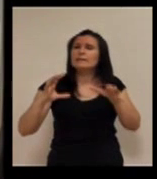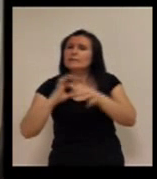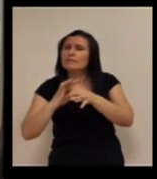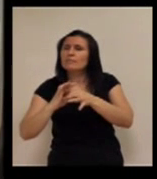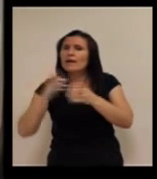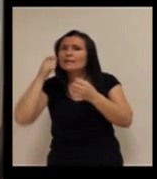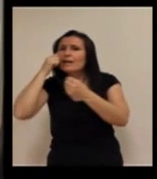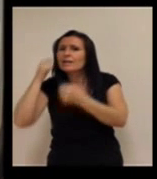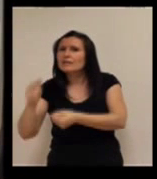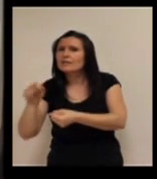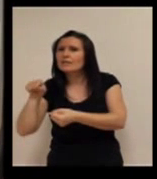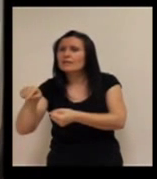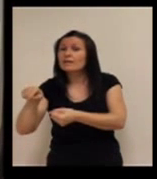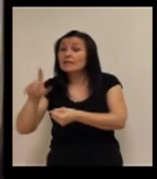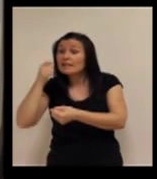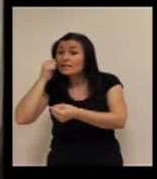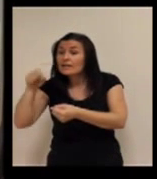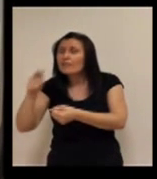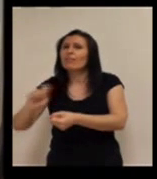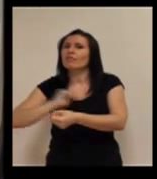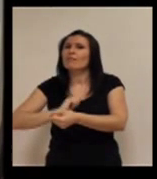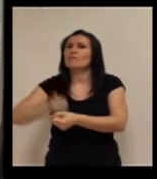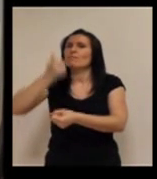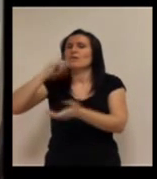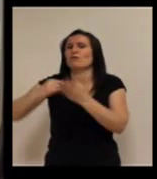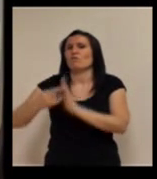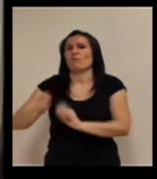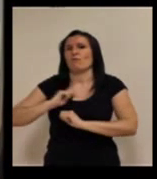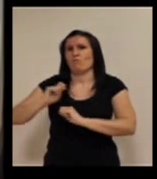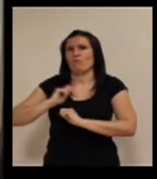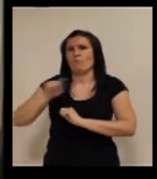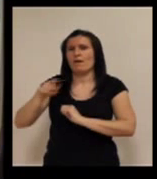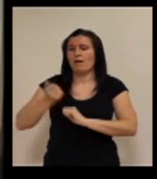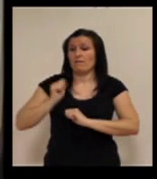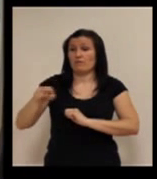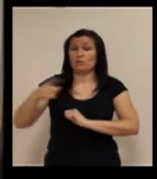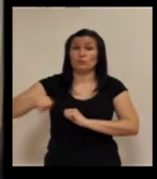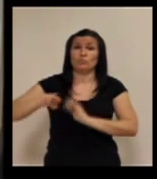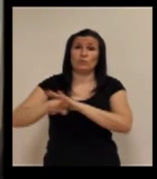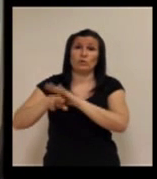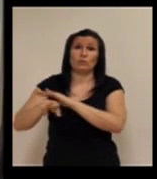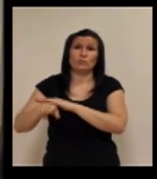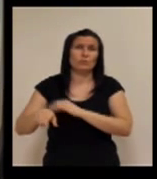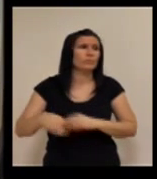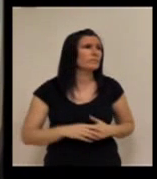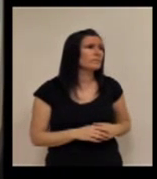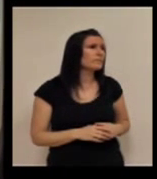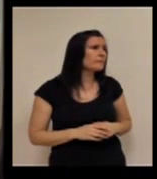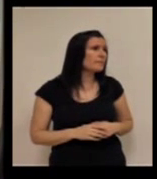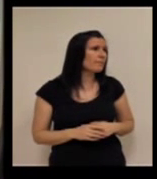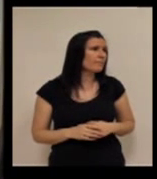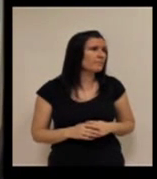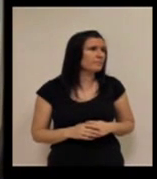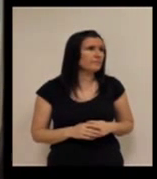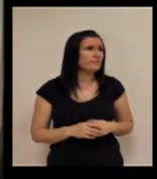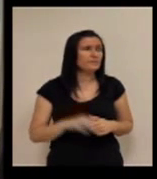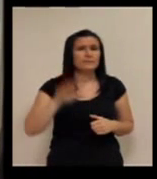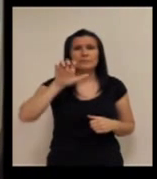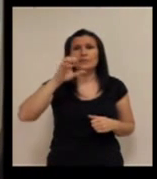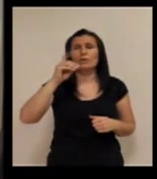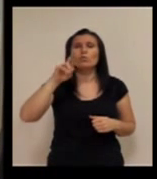Entonces tiene que venir de la parte sanitaria para reaprovechar esos recursos que están ahí. Yo ahora mismo ahí estaba la clave, ¿no? Porque… Sí, sí, creo.